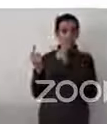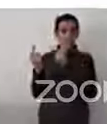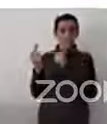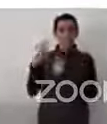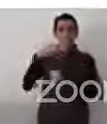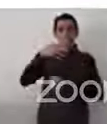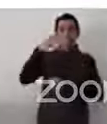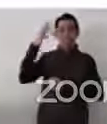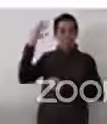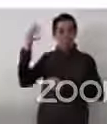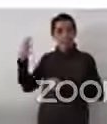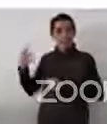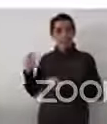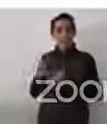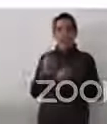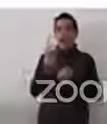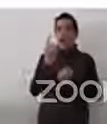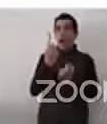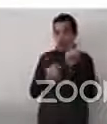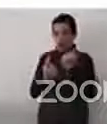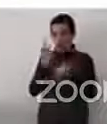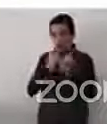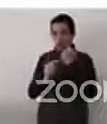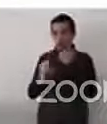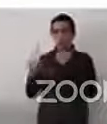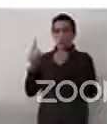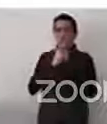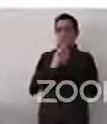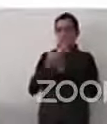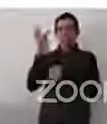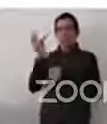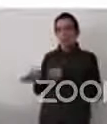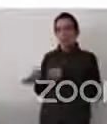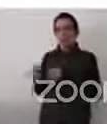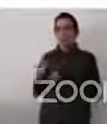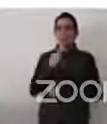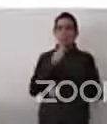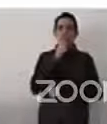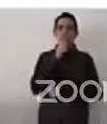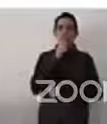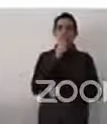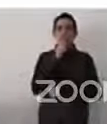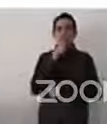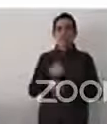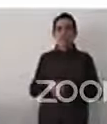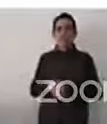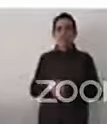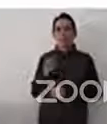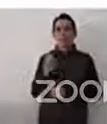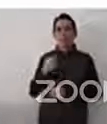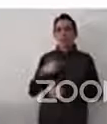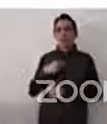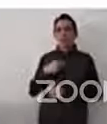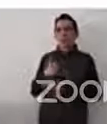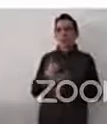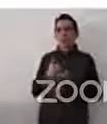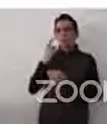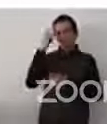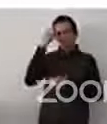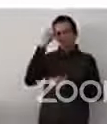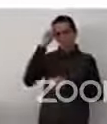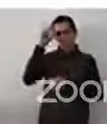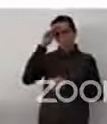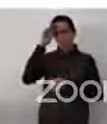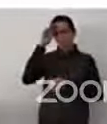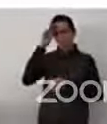discriminación e intolerancia. Eso también nos lleva a una reflexión para pensar también en cómo, como